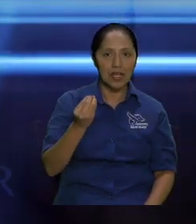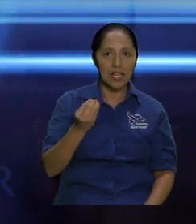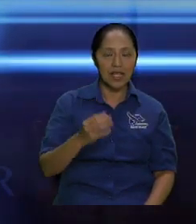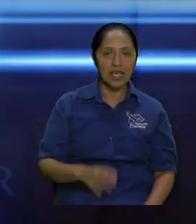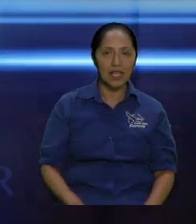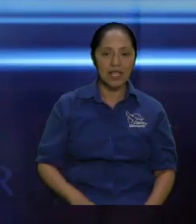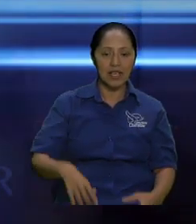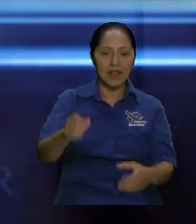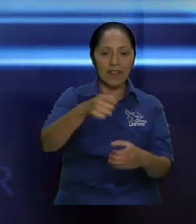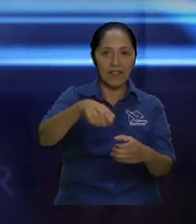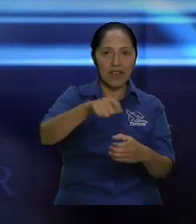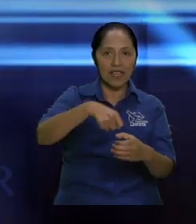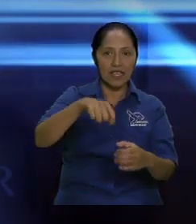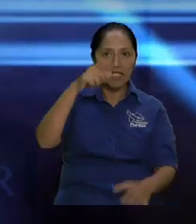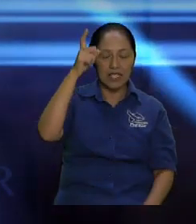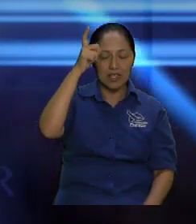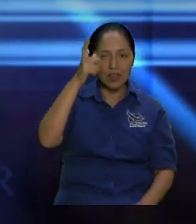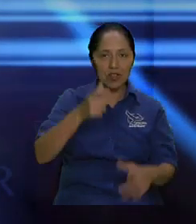cuajada